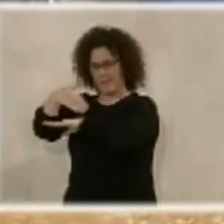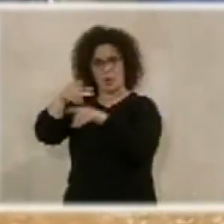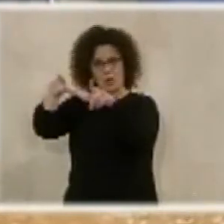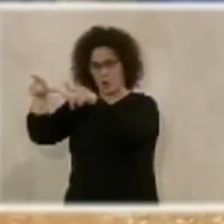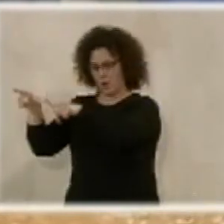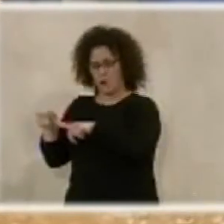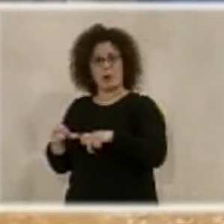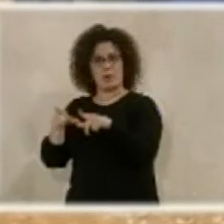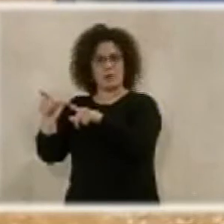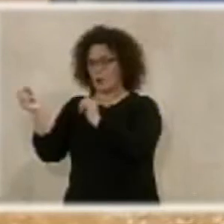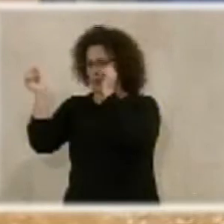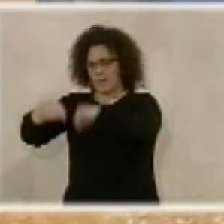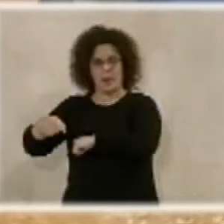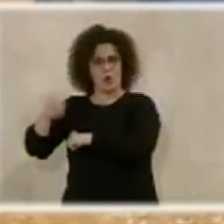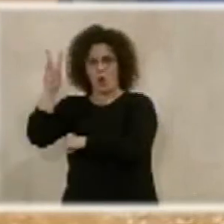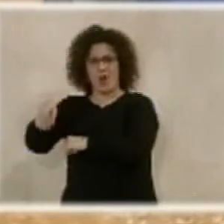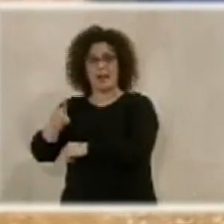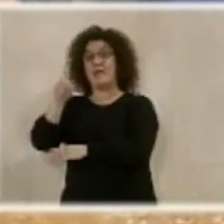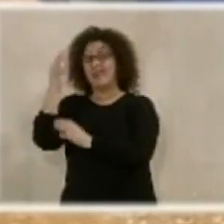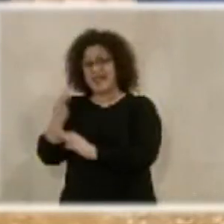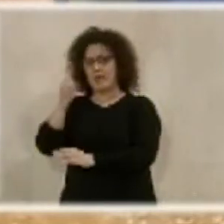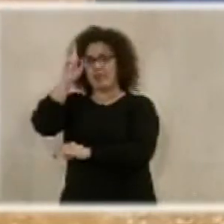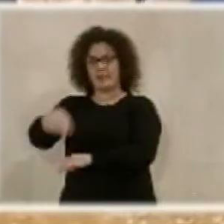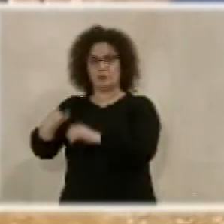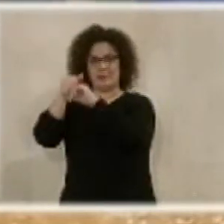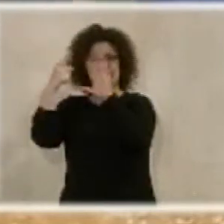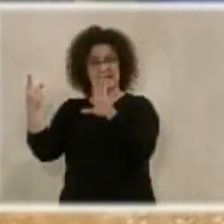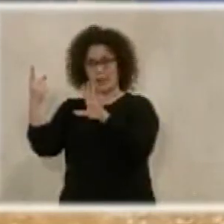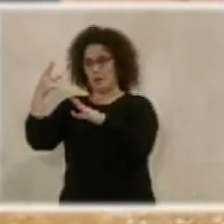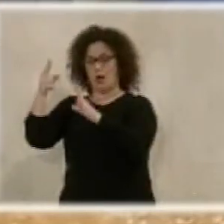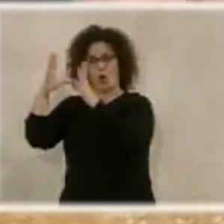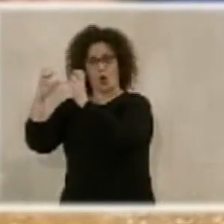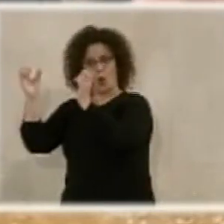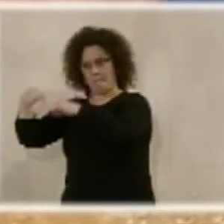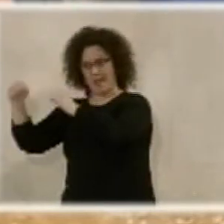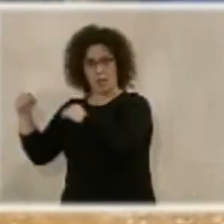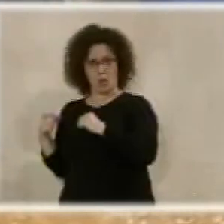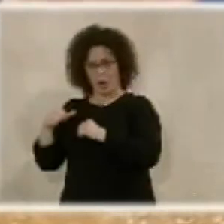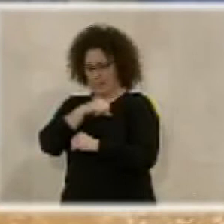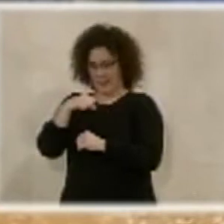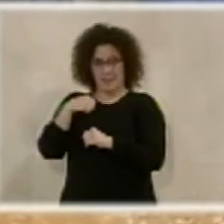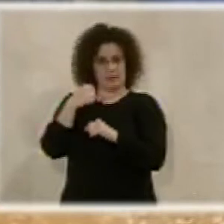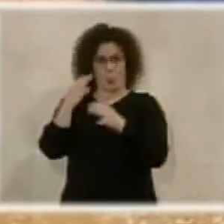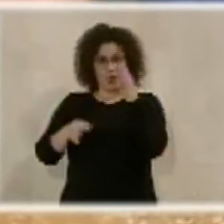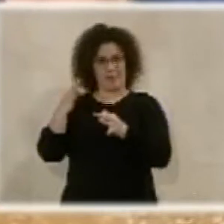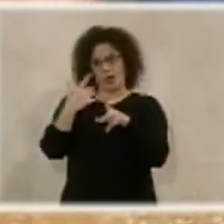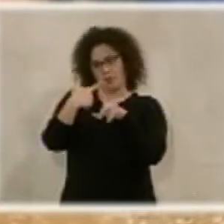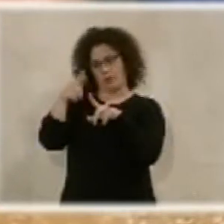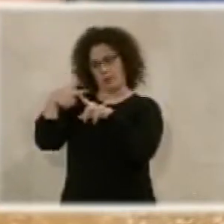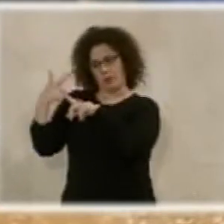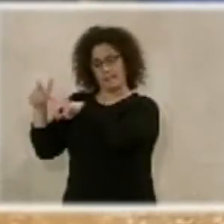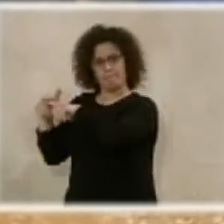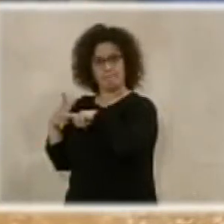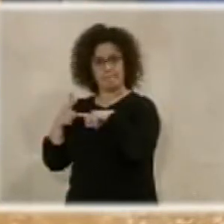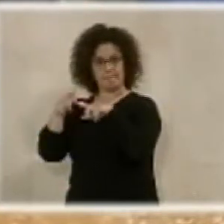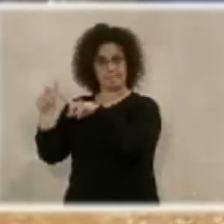lo cual el convenio no es un convenio. Tendríamos que hacer 126 convenios, todos, independientemente, jurídicamente unos de otros. 126